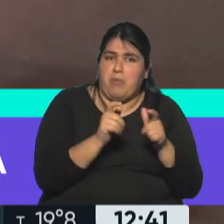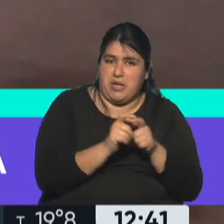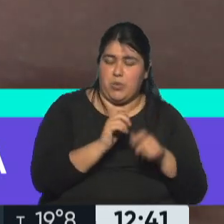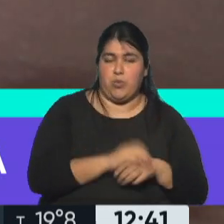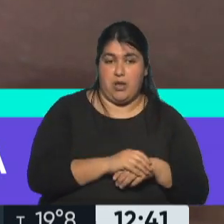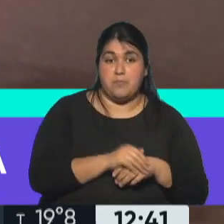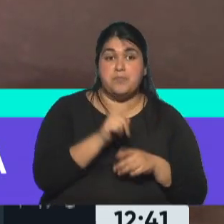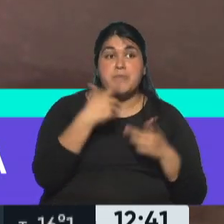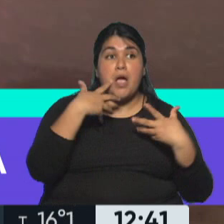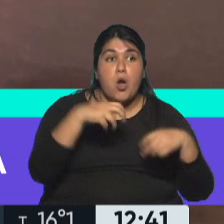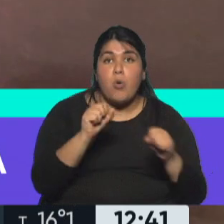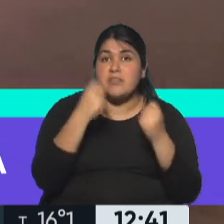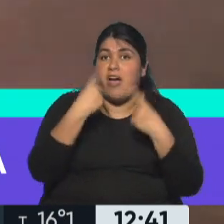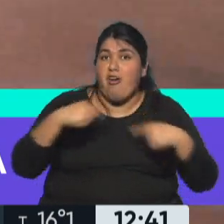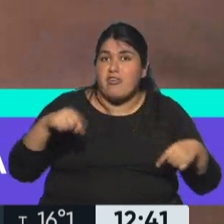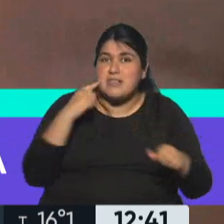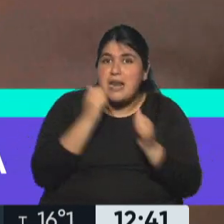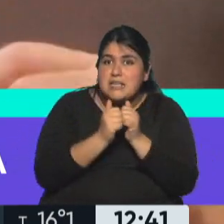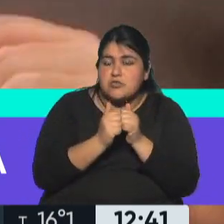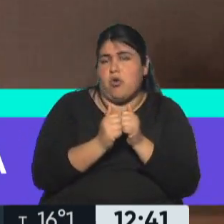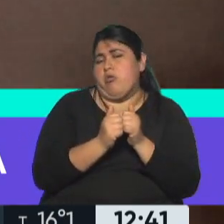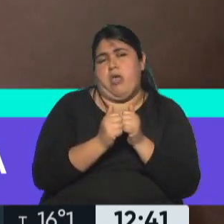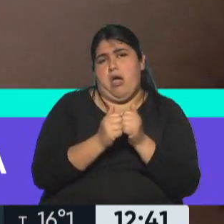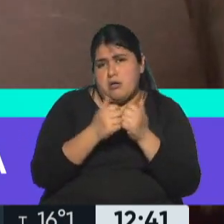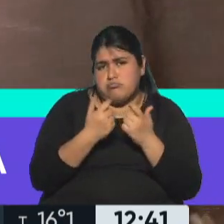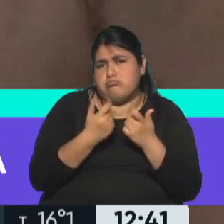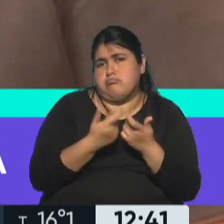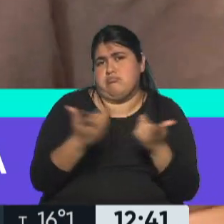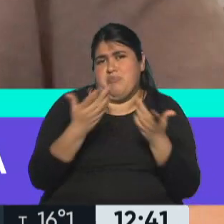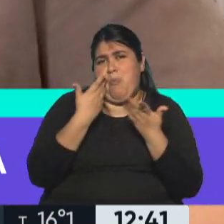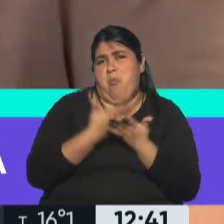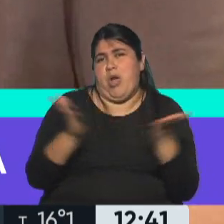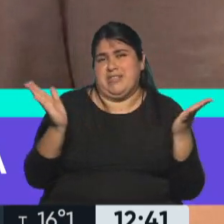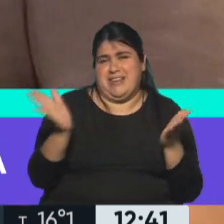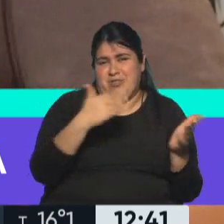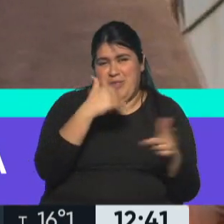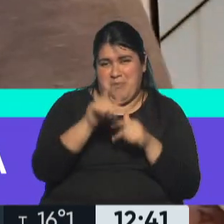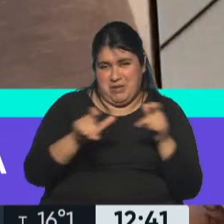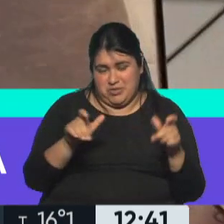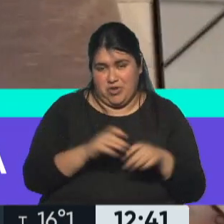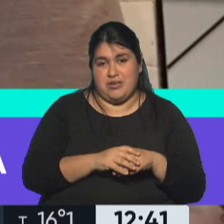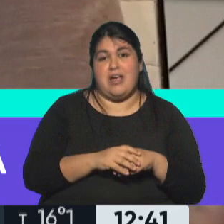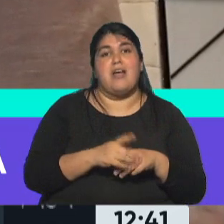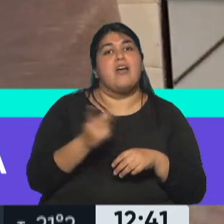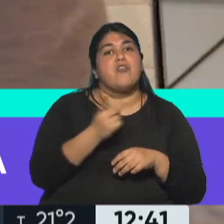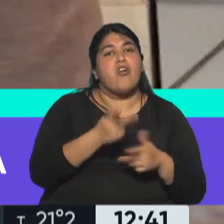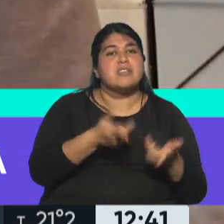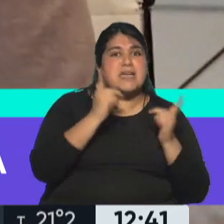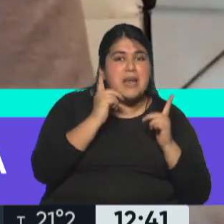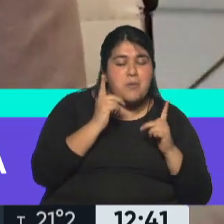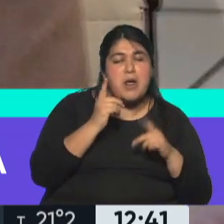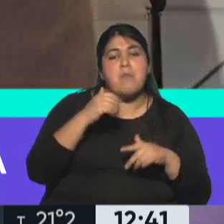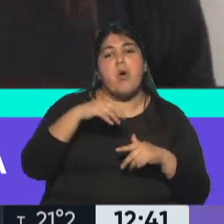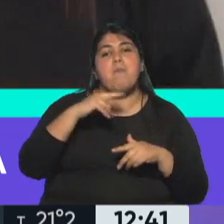Y bueno, cuando encuentran joyas, ¿qué es lo que hacen? Las comparten con la audiencia. Así que celebramos con Roger Cosa, celebramos con Fernando